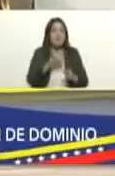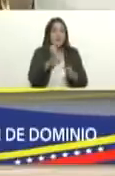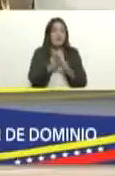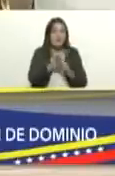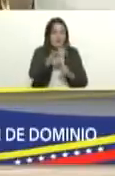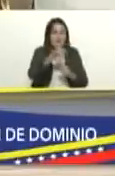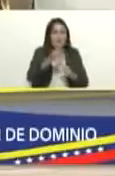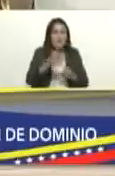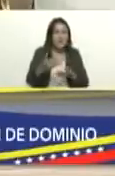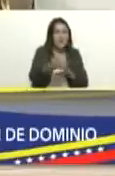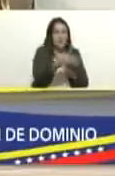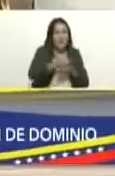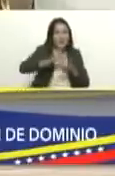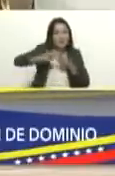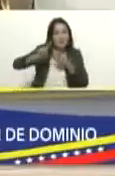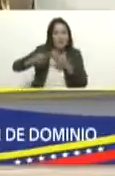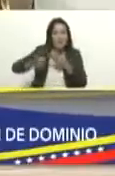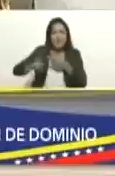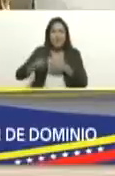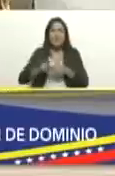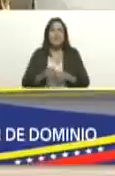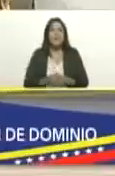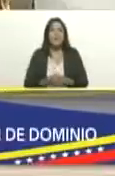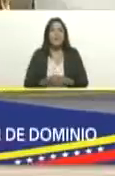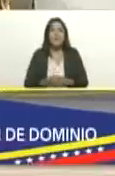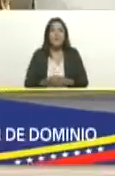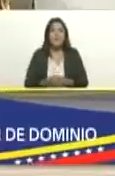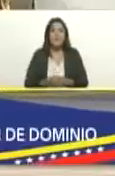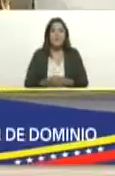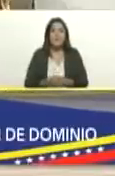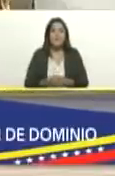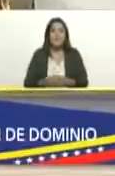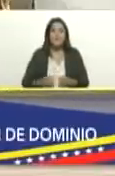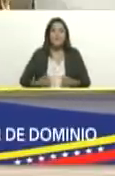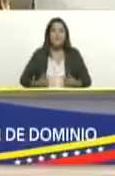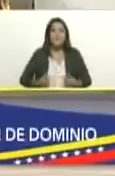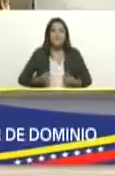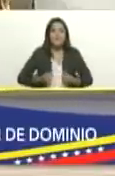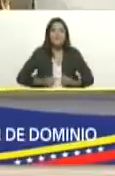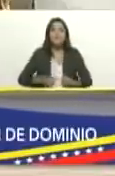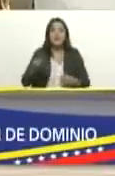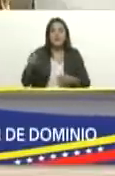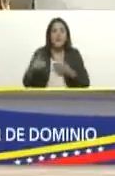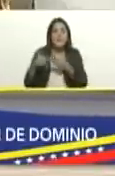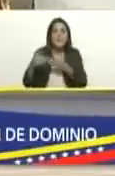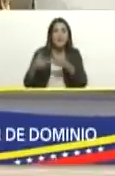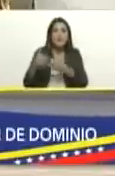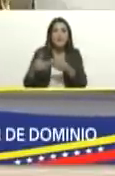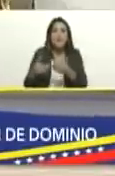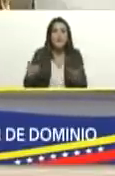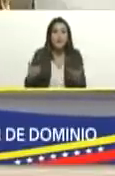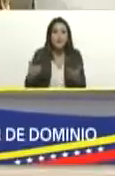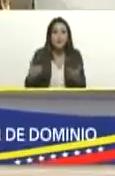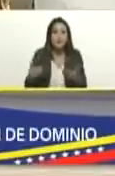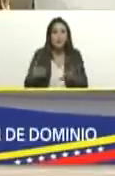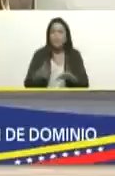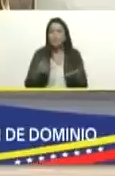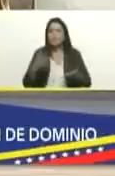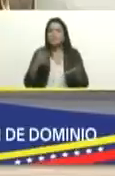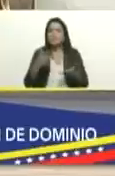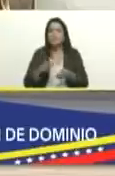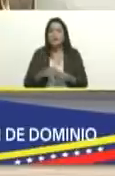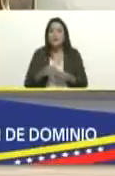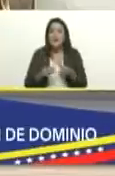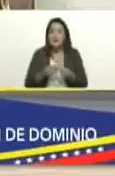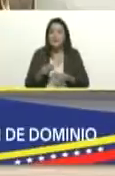bienes el procedimiento para la enajenación o disposición de los bienes declarados en extinción de dominio será